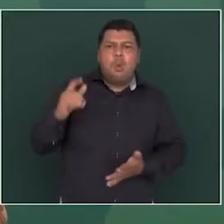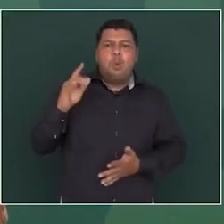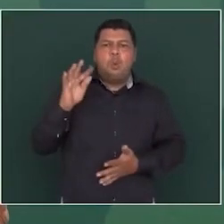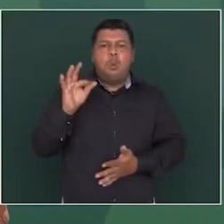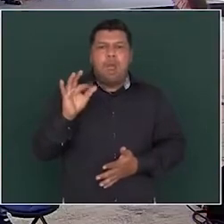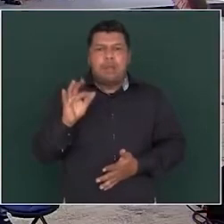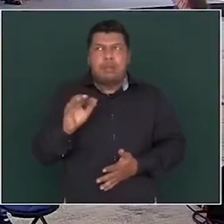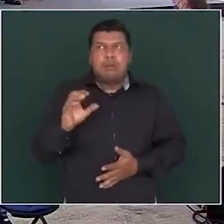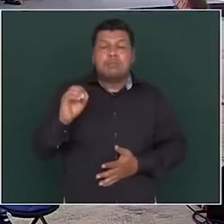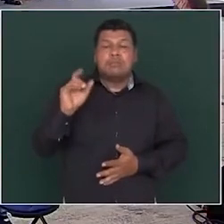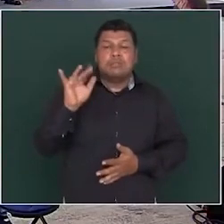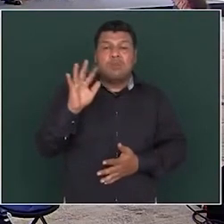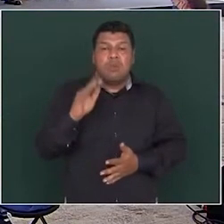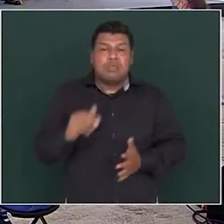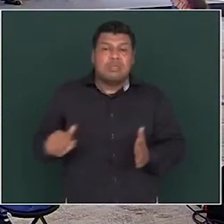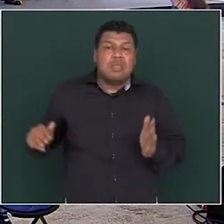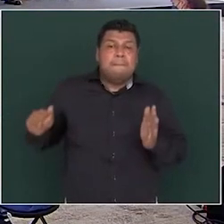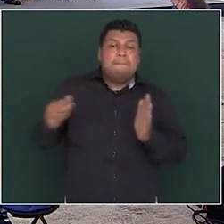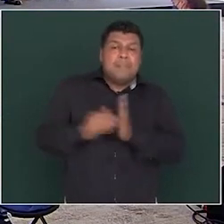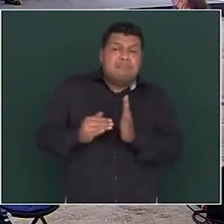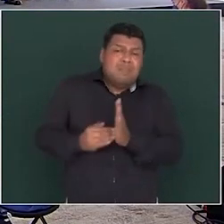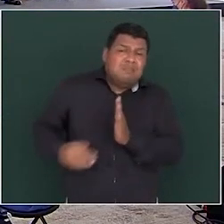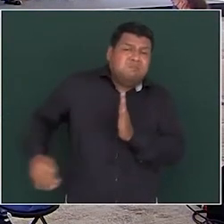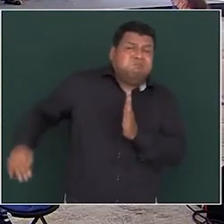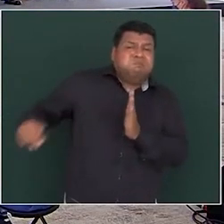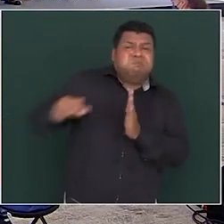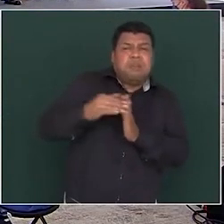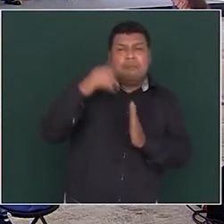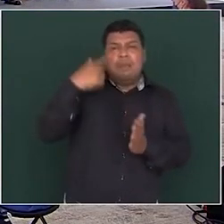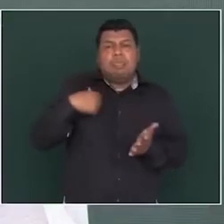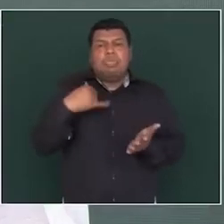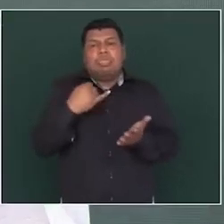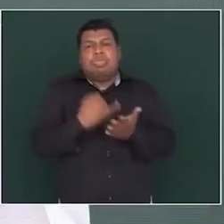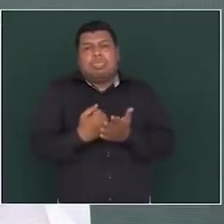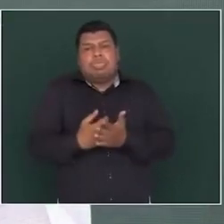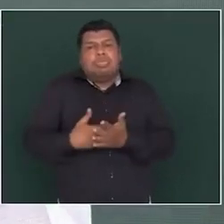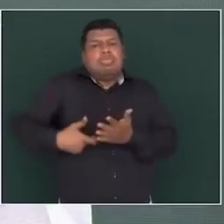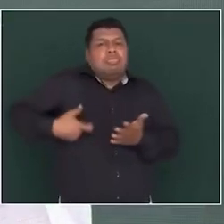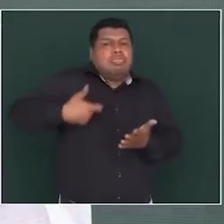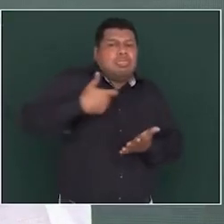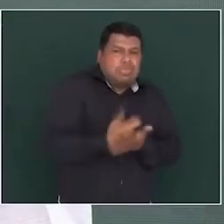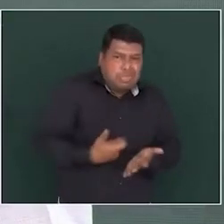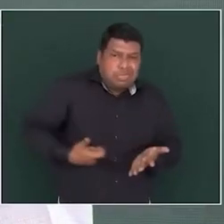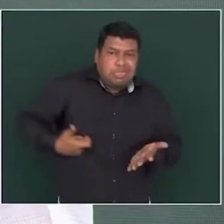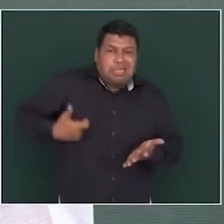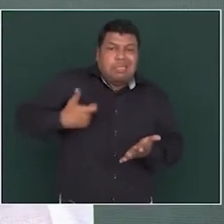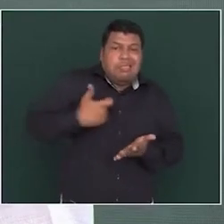millones de pesos solo a pagar intereses de esa enorme deuda